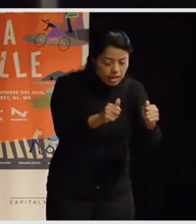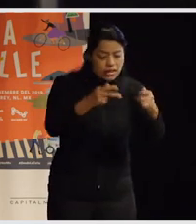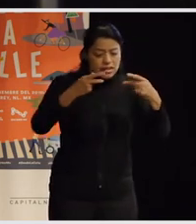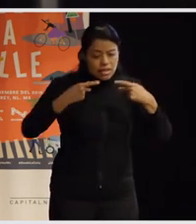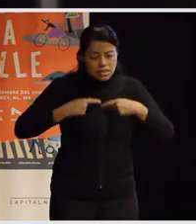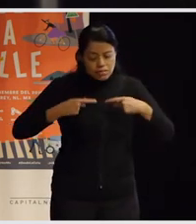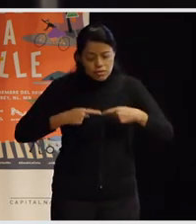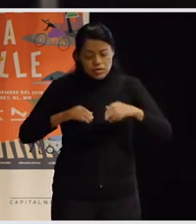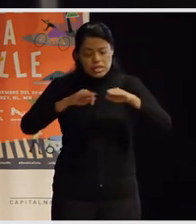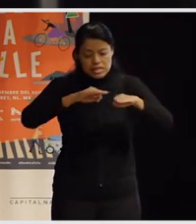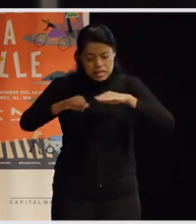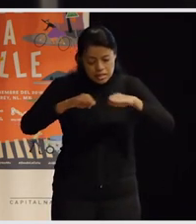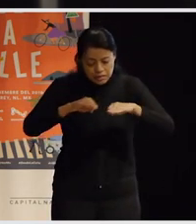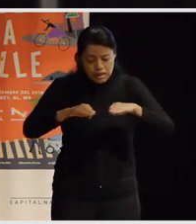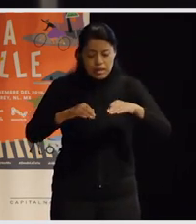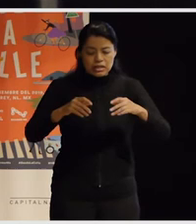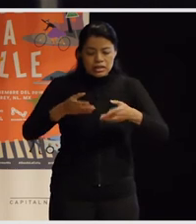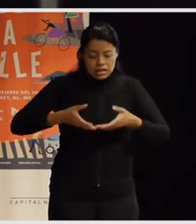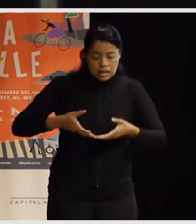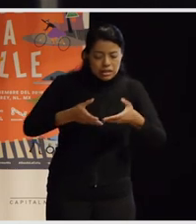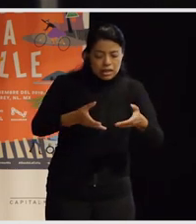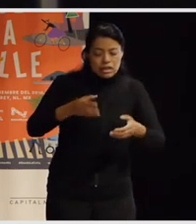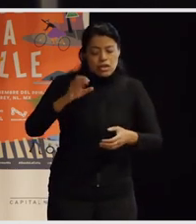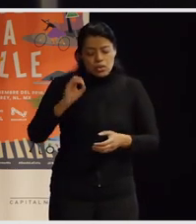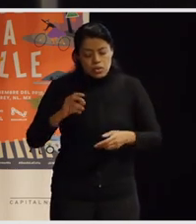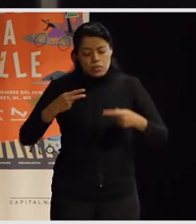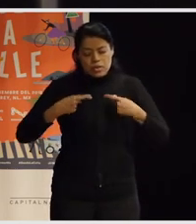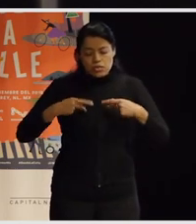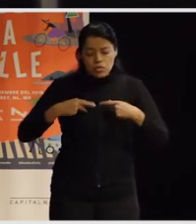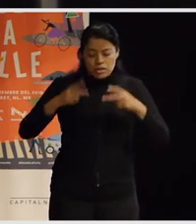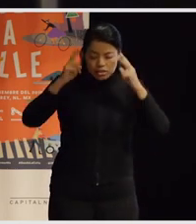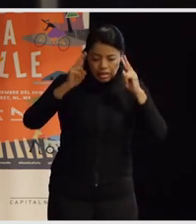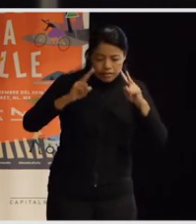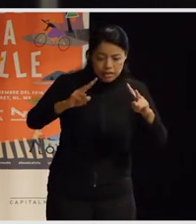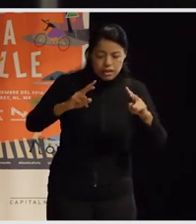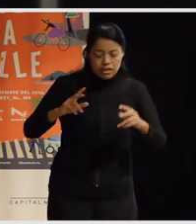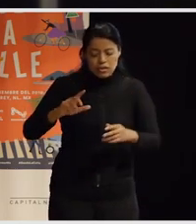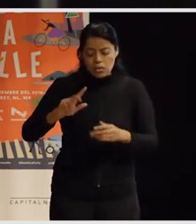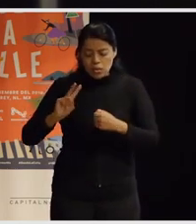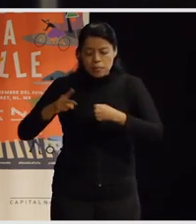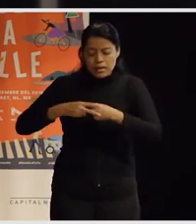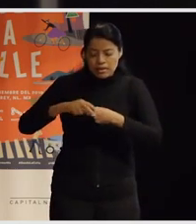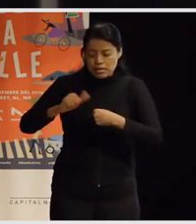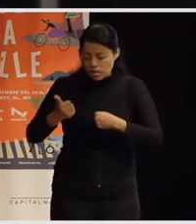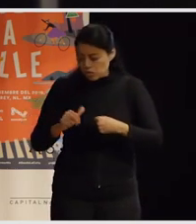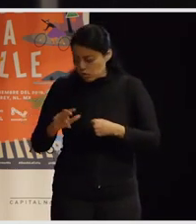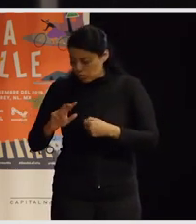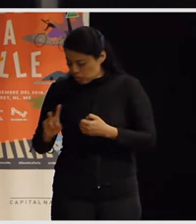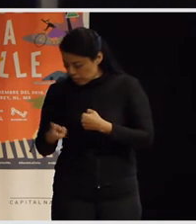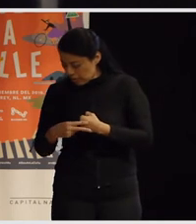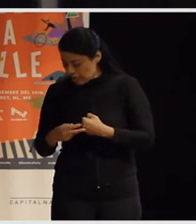calle a migrantes a digamos tú que también estás en ese en ese contexto cómo no